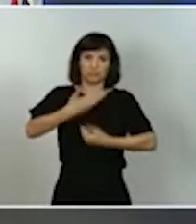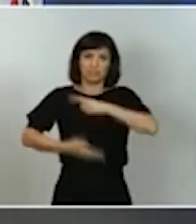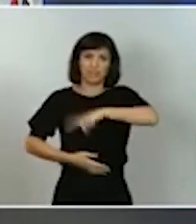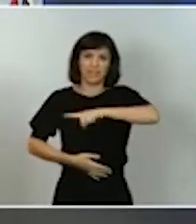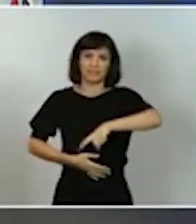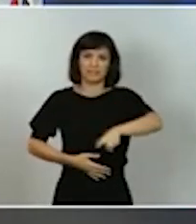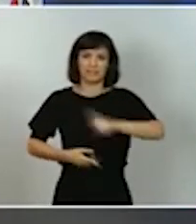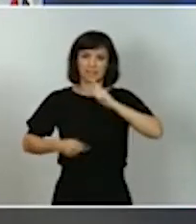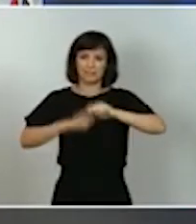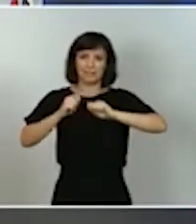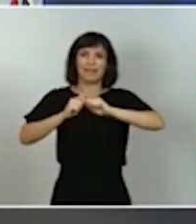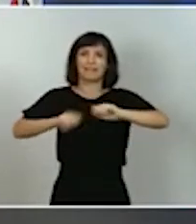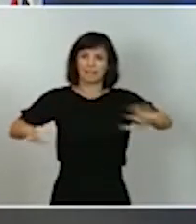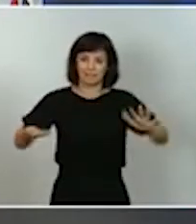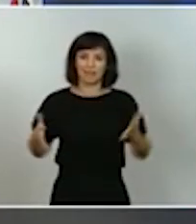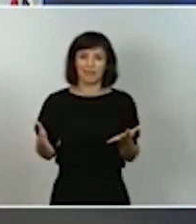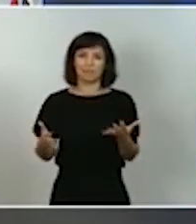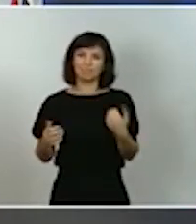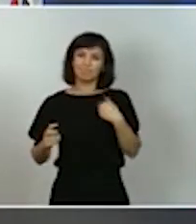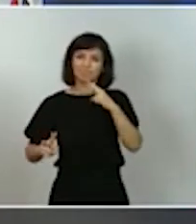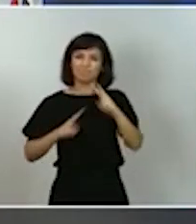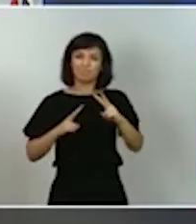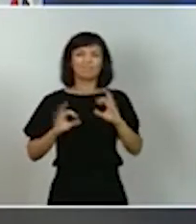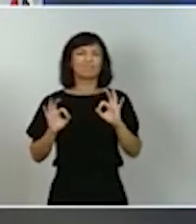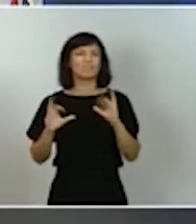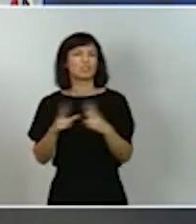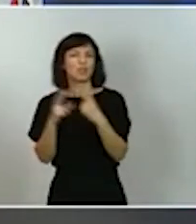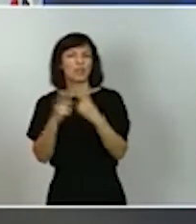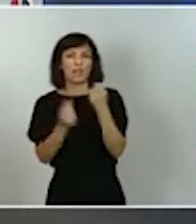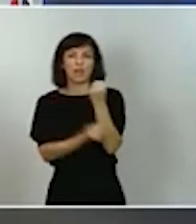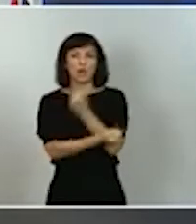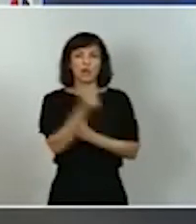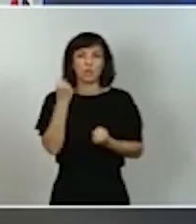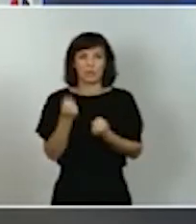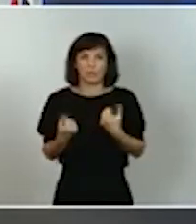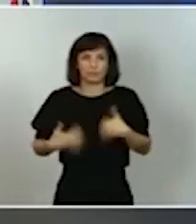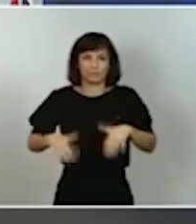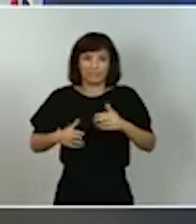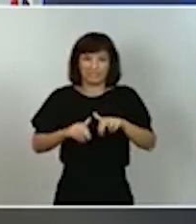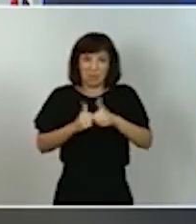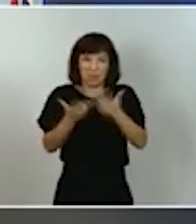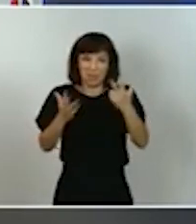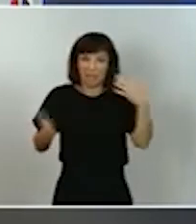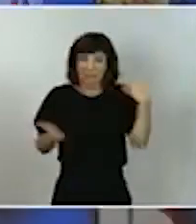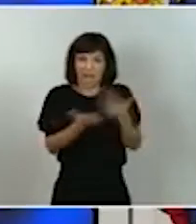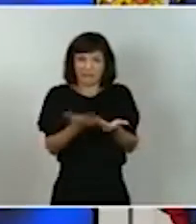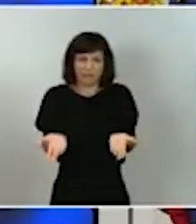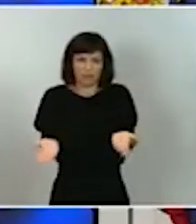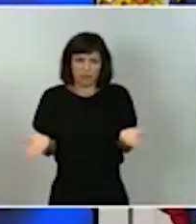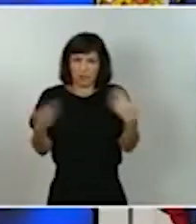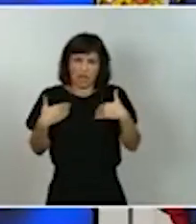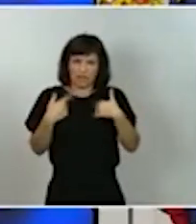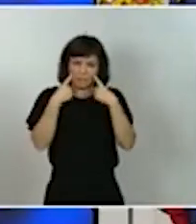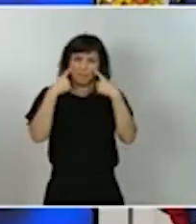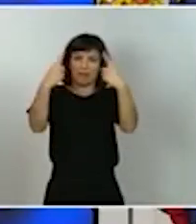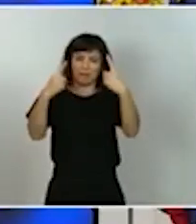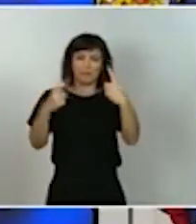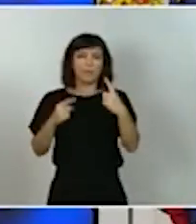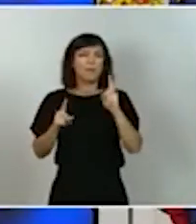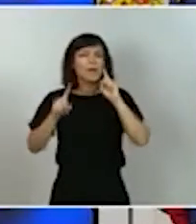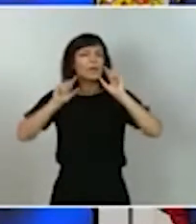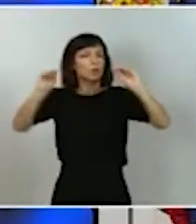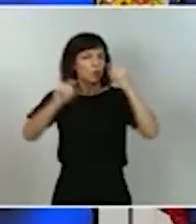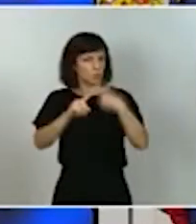de esta respuesta social y económica sin parangón en la historia de nuestra democracia. Pero me gustaría subrayar lo siguiente. Y es que, pese al